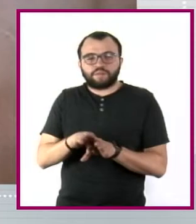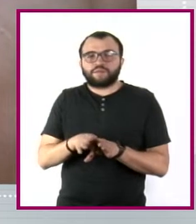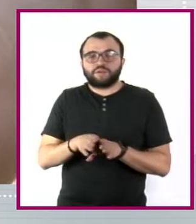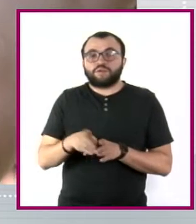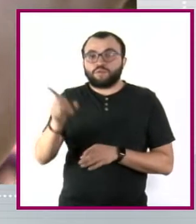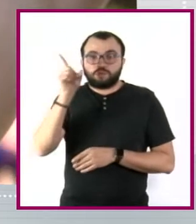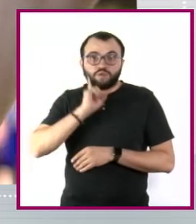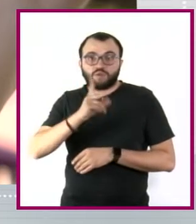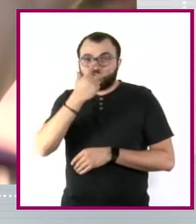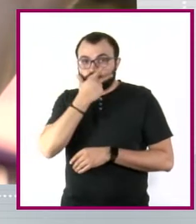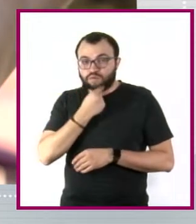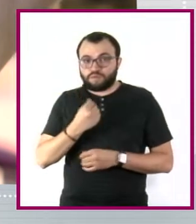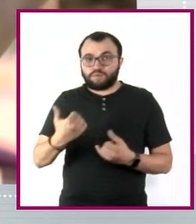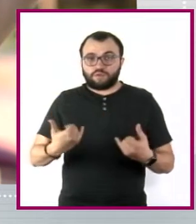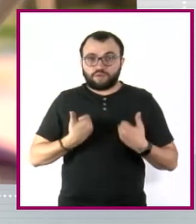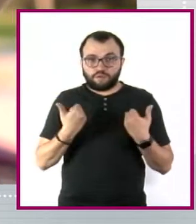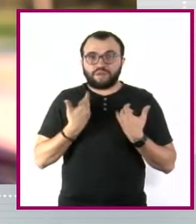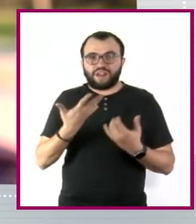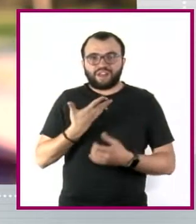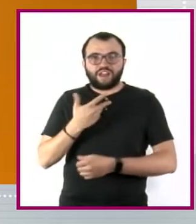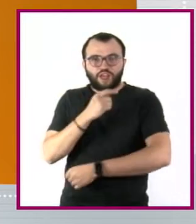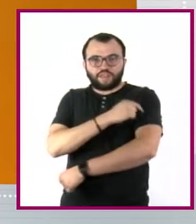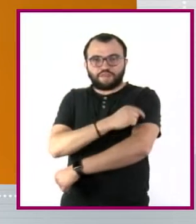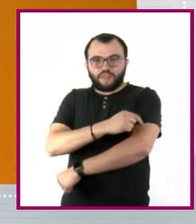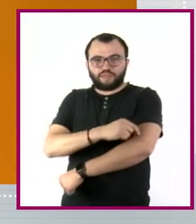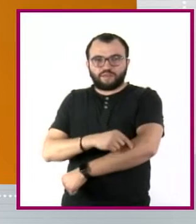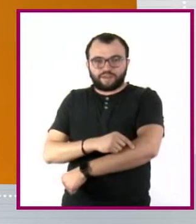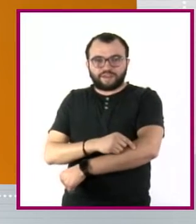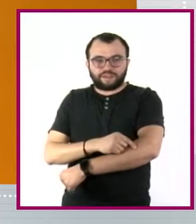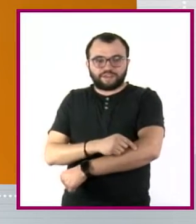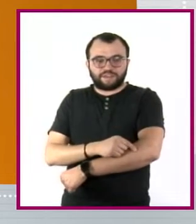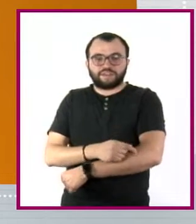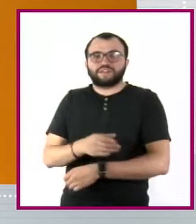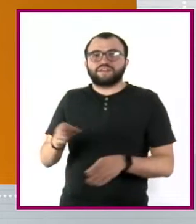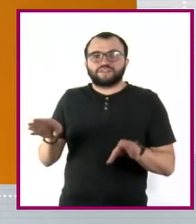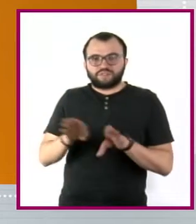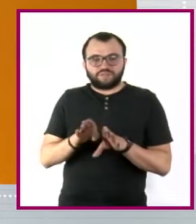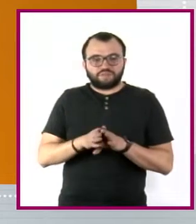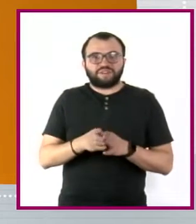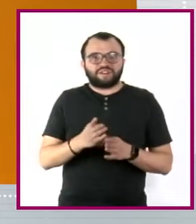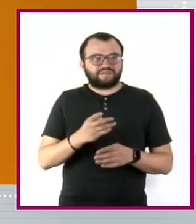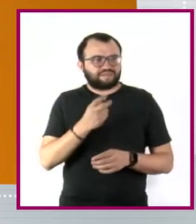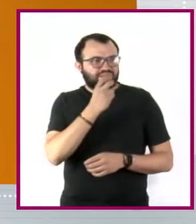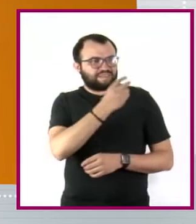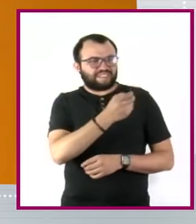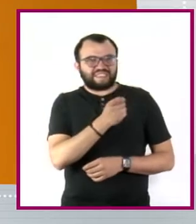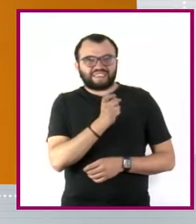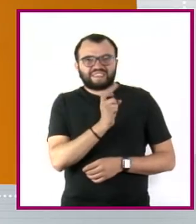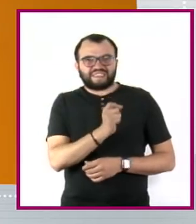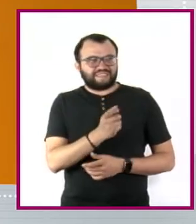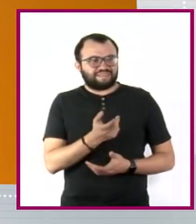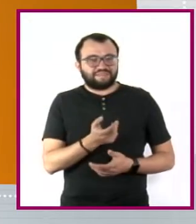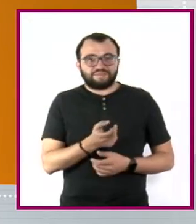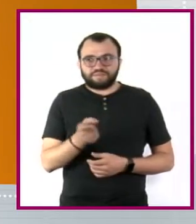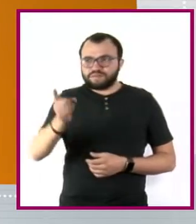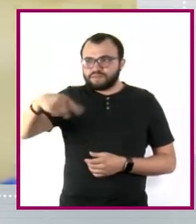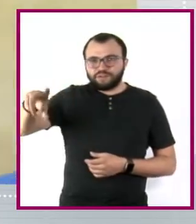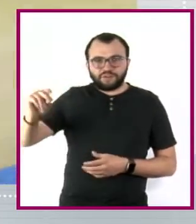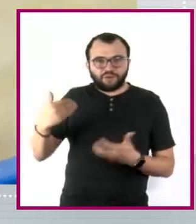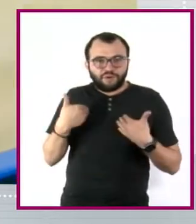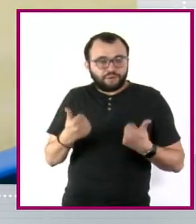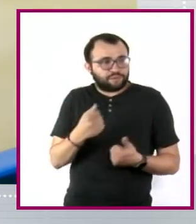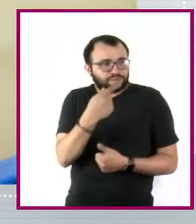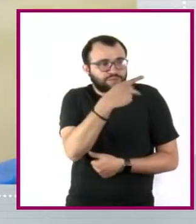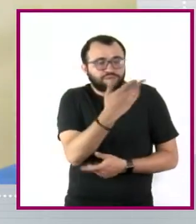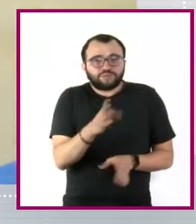hombres y mujeres jóvenes tengan tatuaje son prejuzgados y no comprenden que es una parte de su